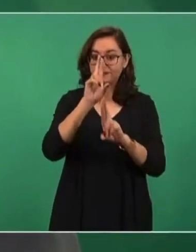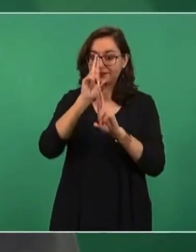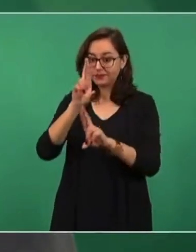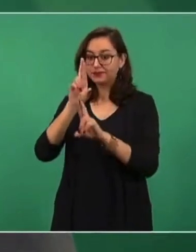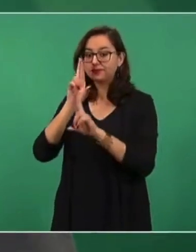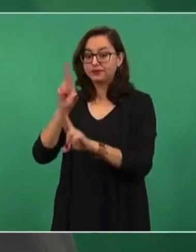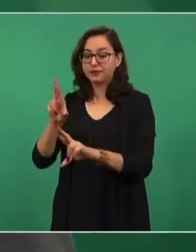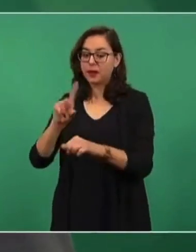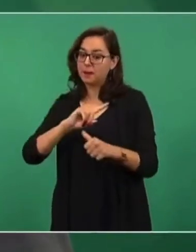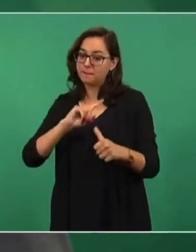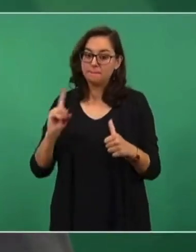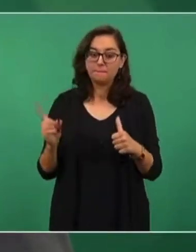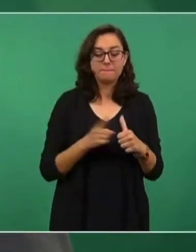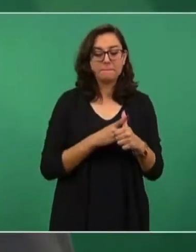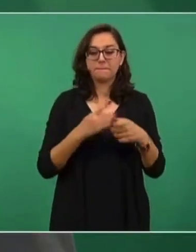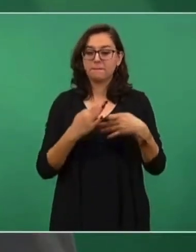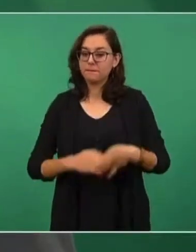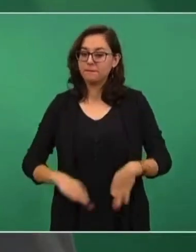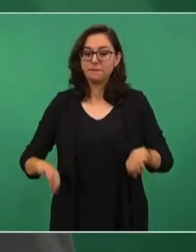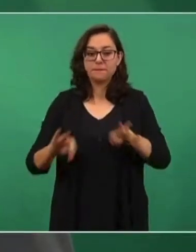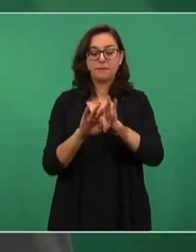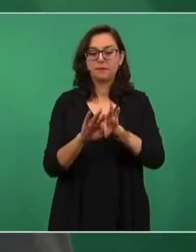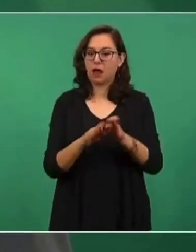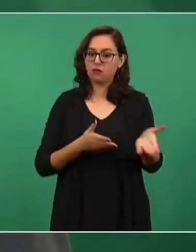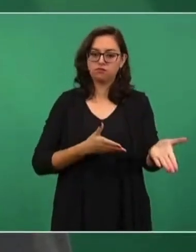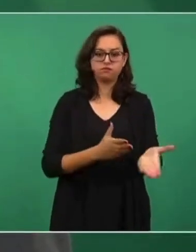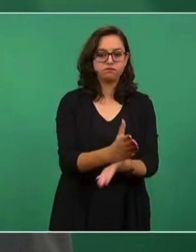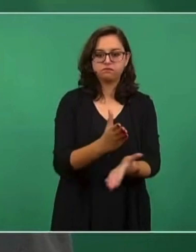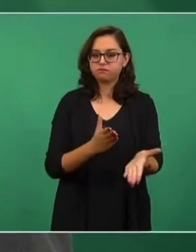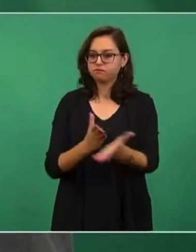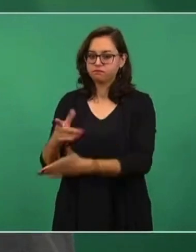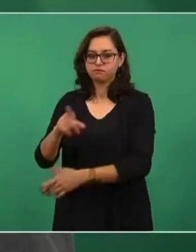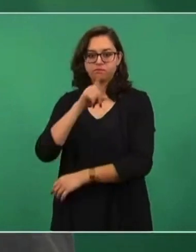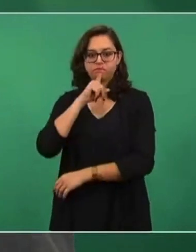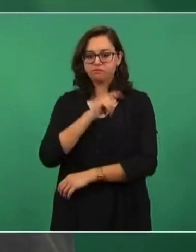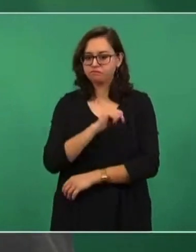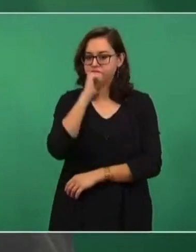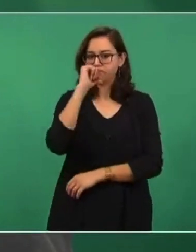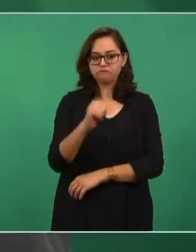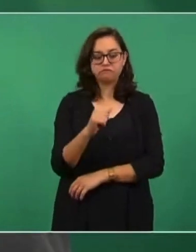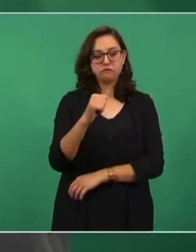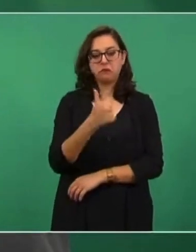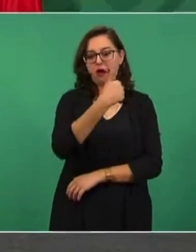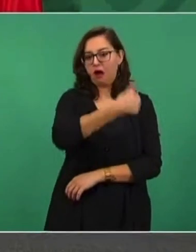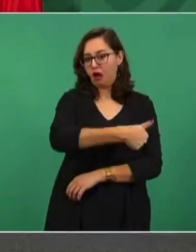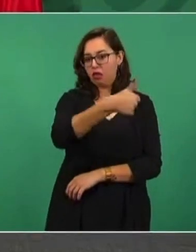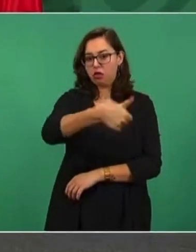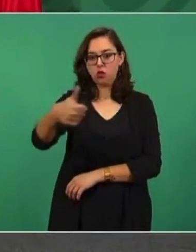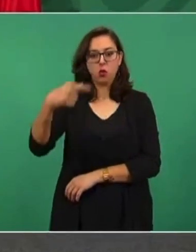el principio de la no intervención y de la autodeterminación de los pueblos.